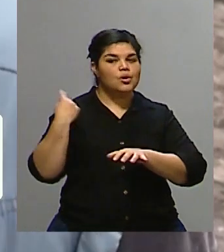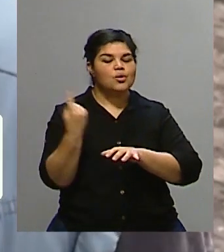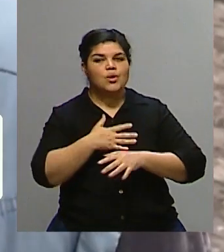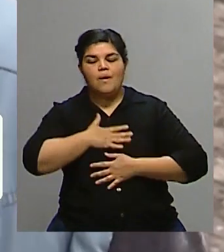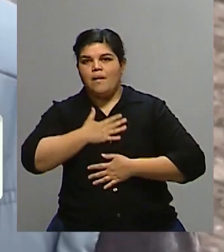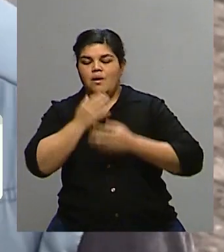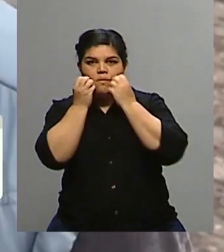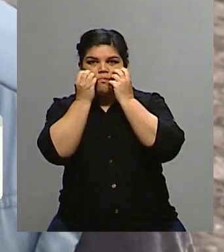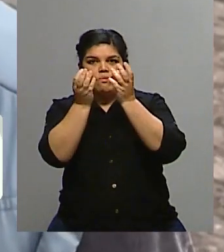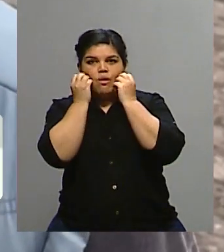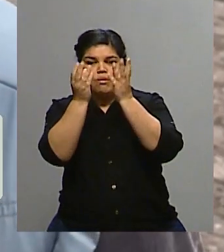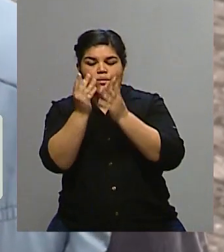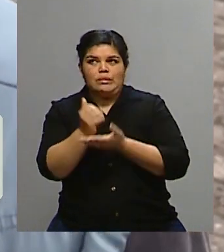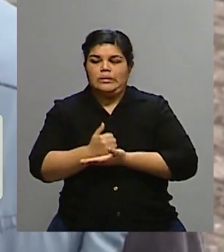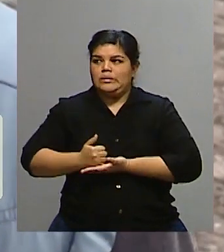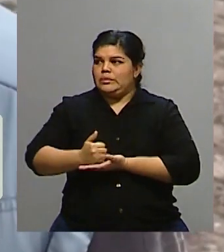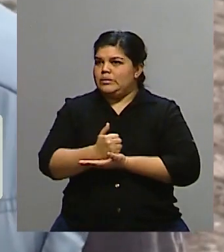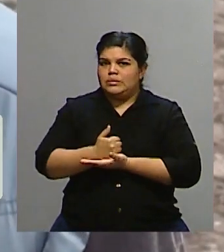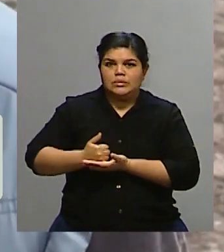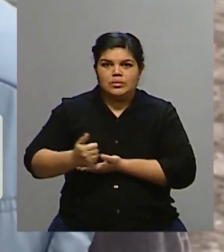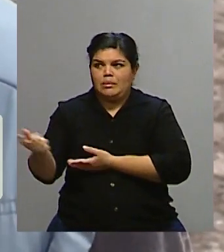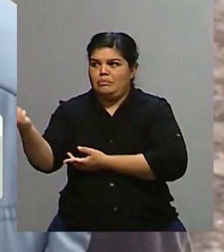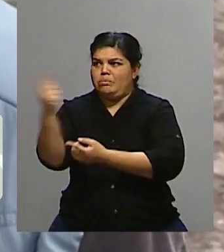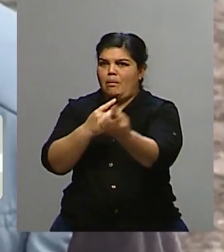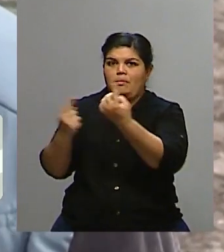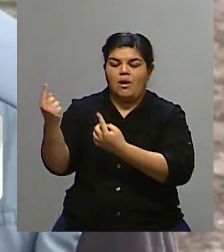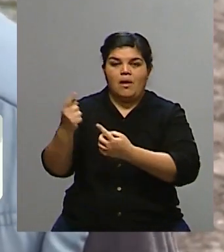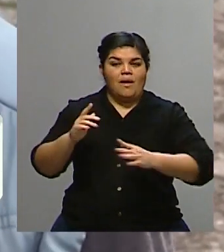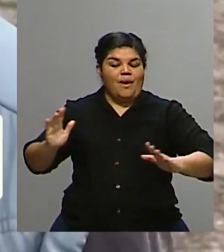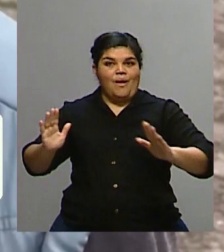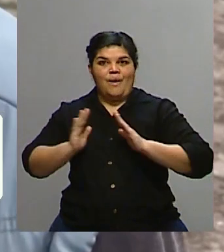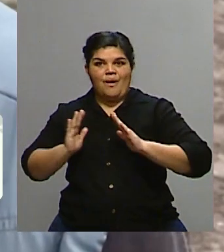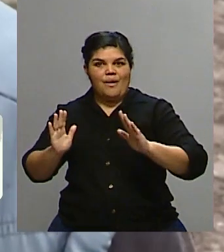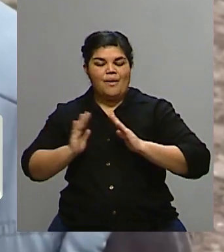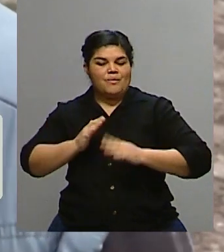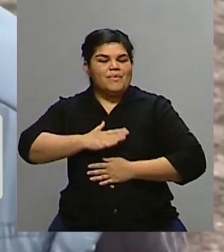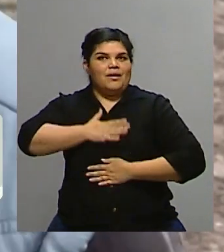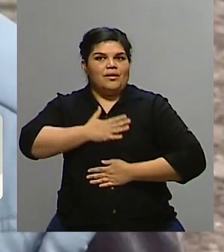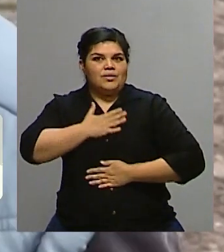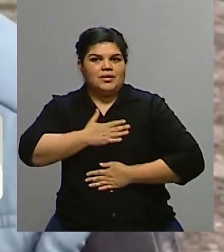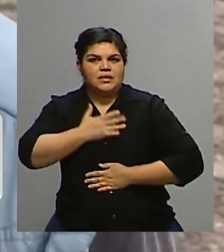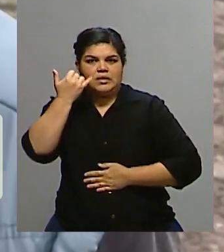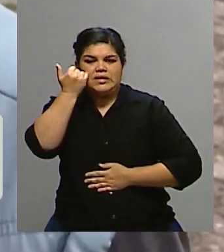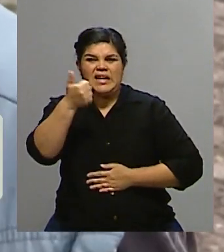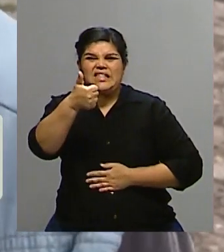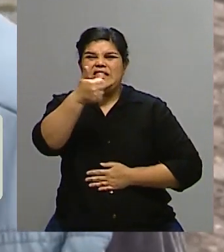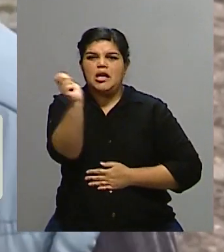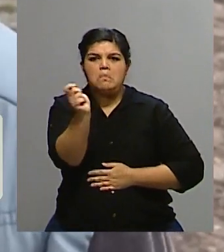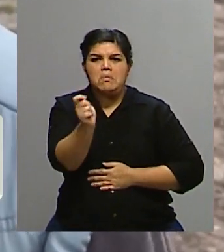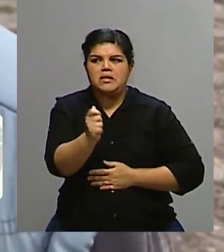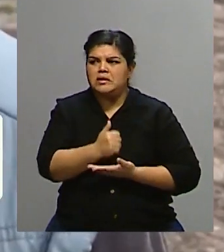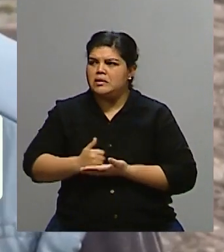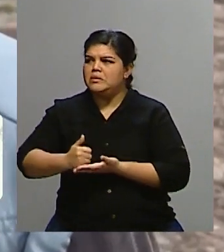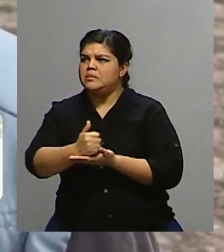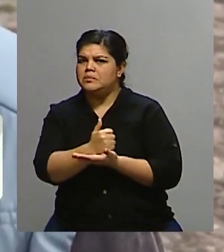esperando que vinieran. No podíamos imaginar que vendrían tan inesperadamente. Llevamos casi medio año esperándolos y